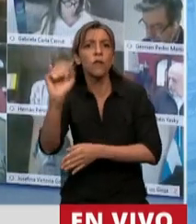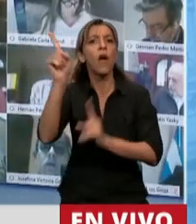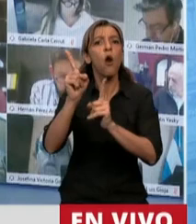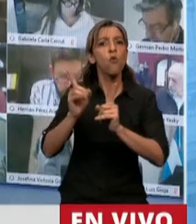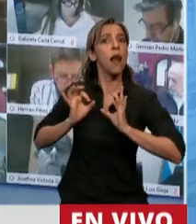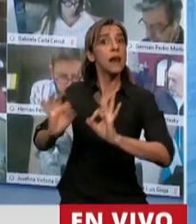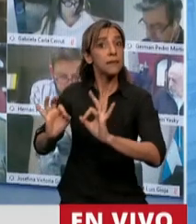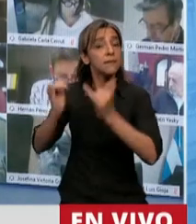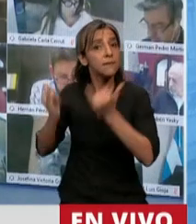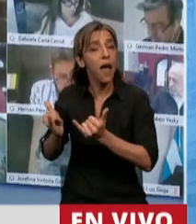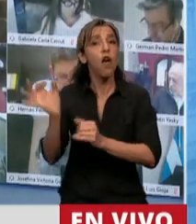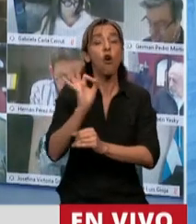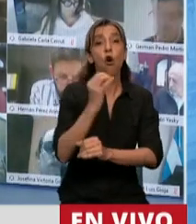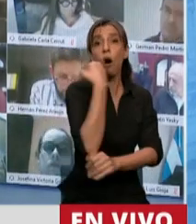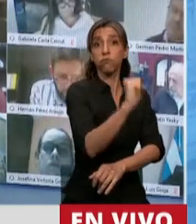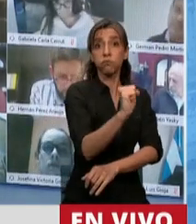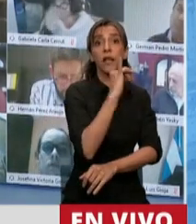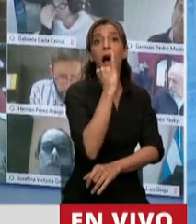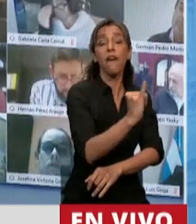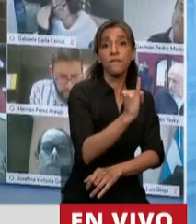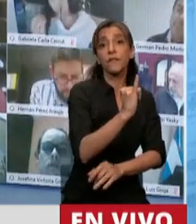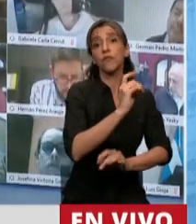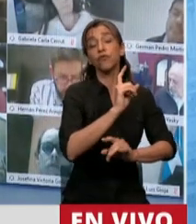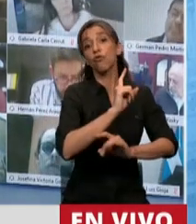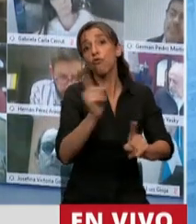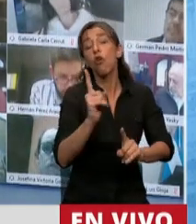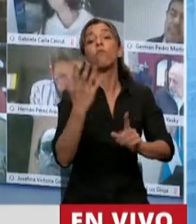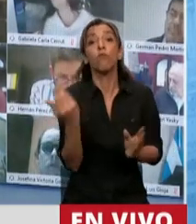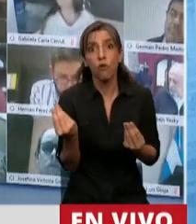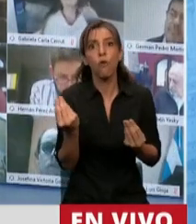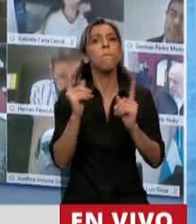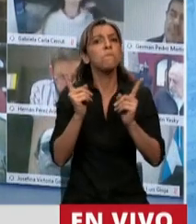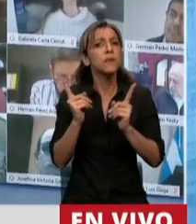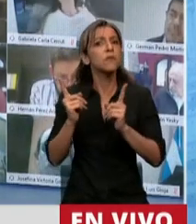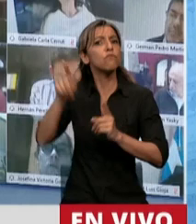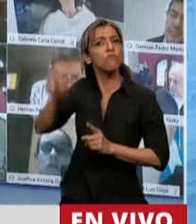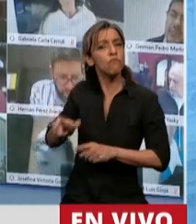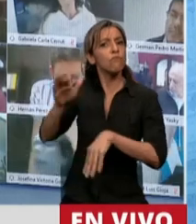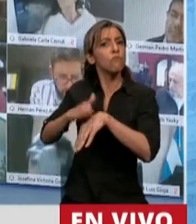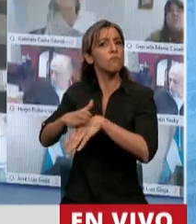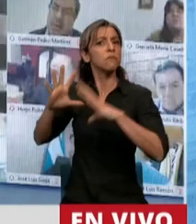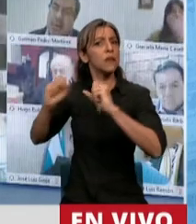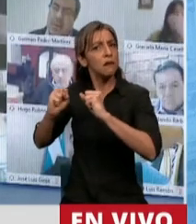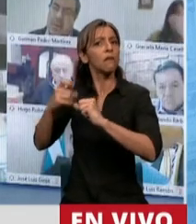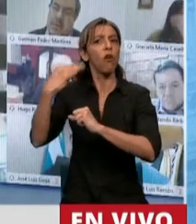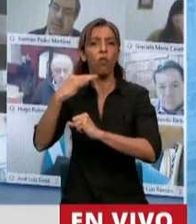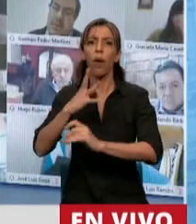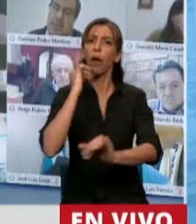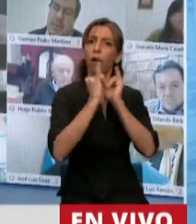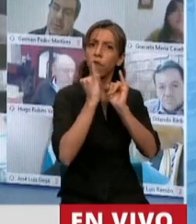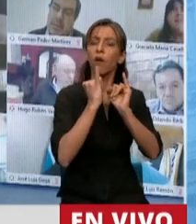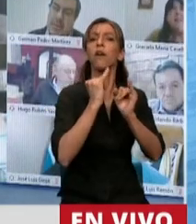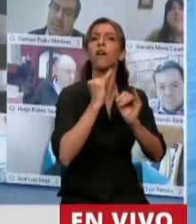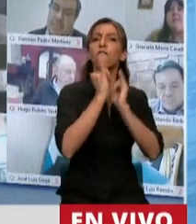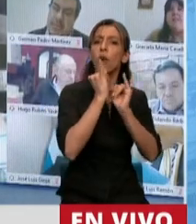faltan con aviso o sin aviso. La Secretaría comunicará inmediatamente esa nómina a la contaduría de la Cámara si no hubiere